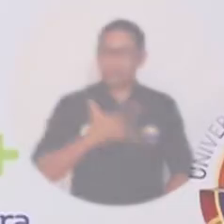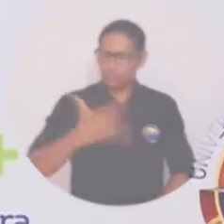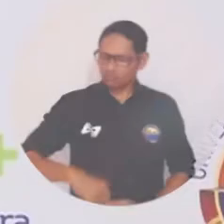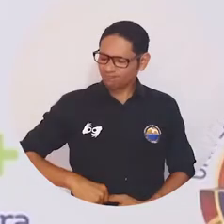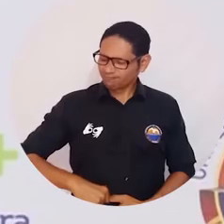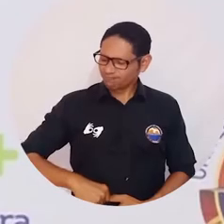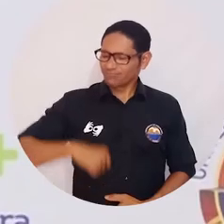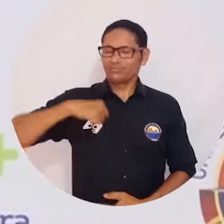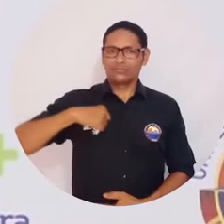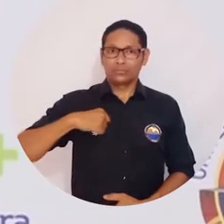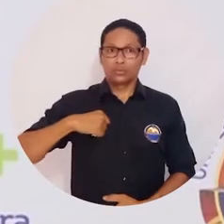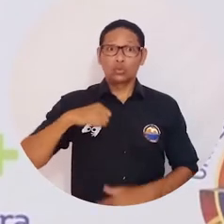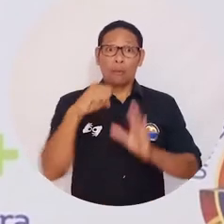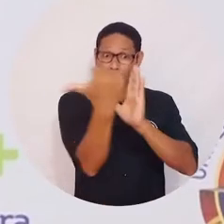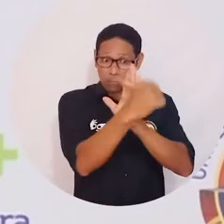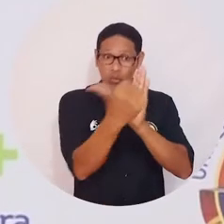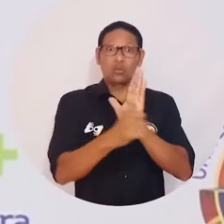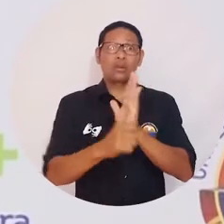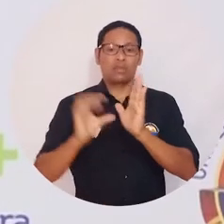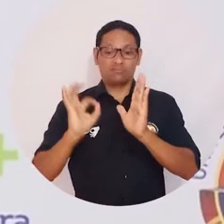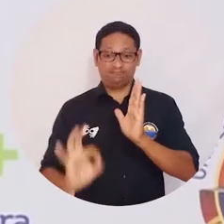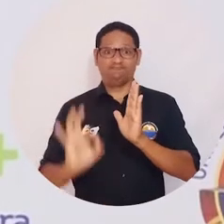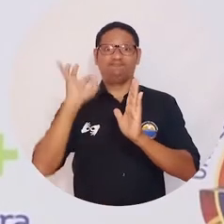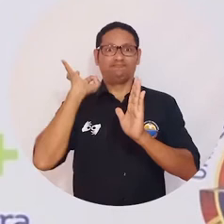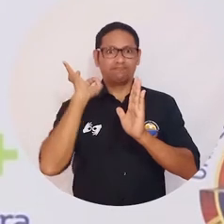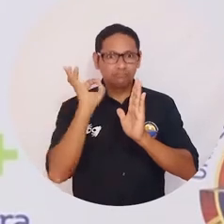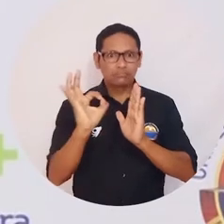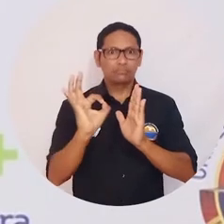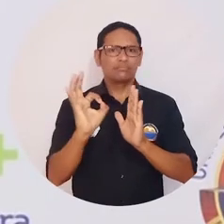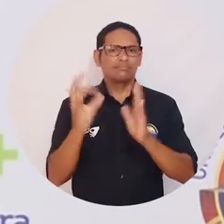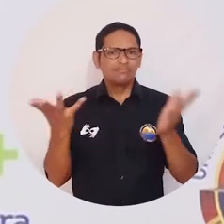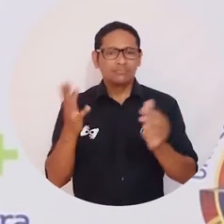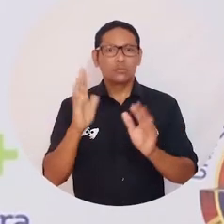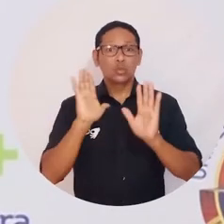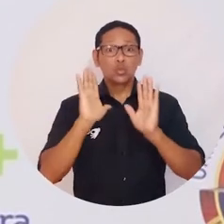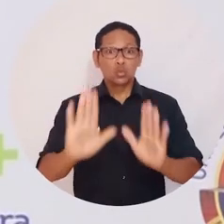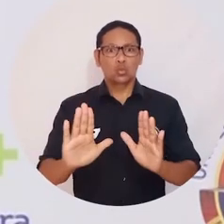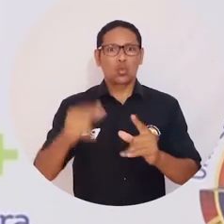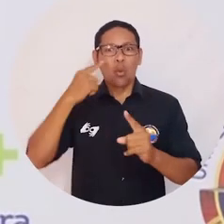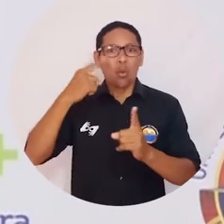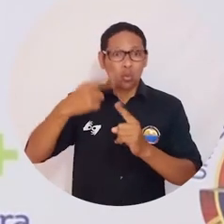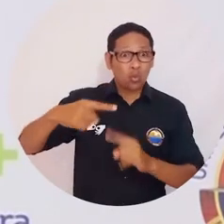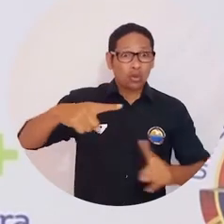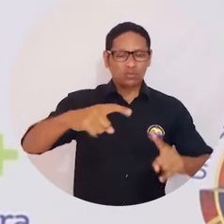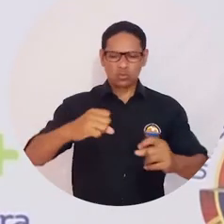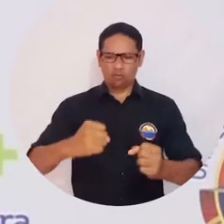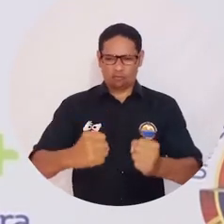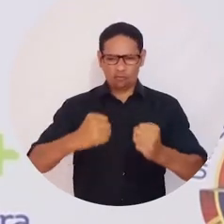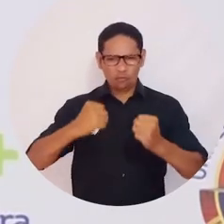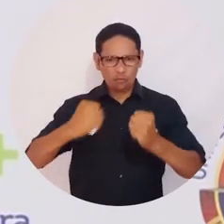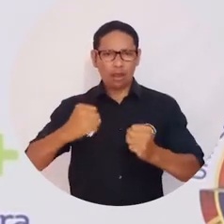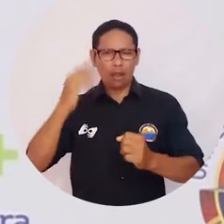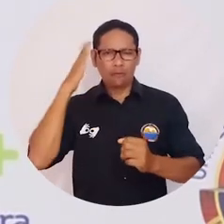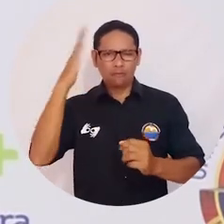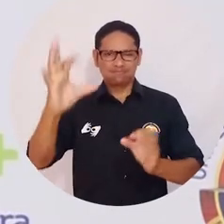Me llena de orgullo y satisfacción saber que tenemos un programa de tan alta calidad y que la apuesta para fortalecer el turismo en nuestra región